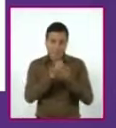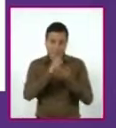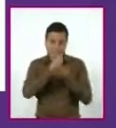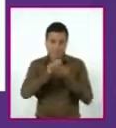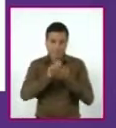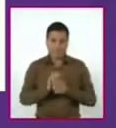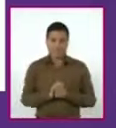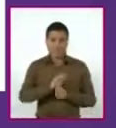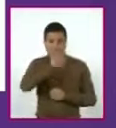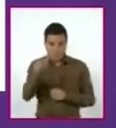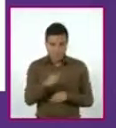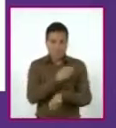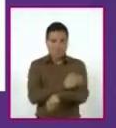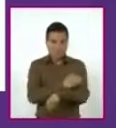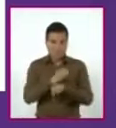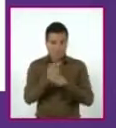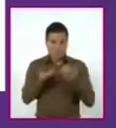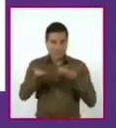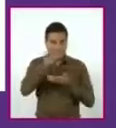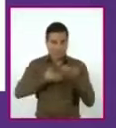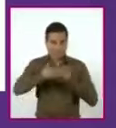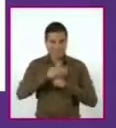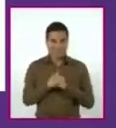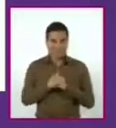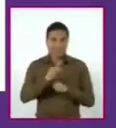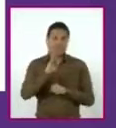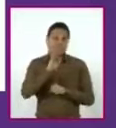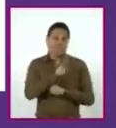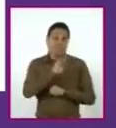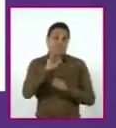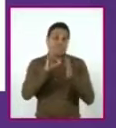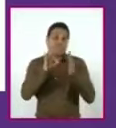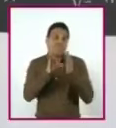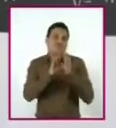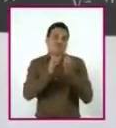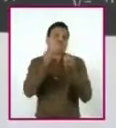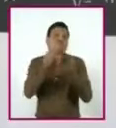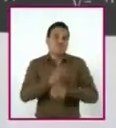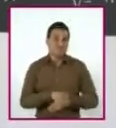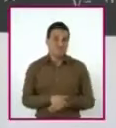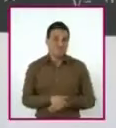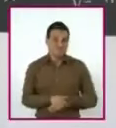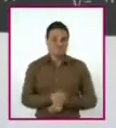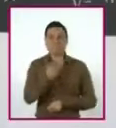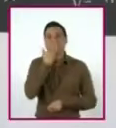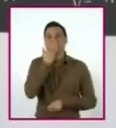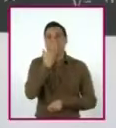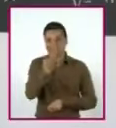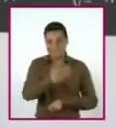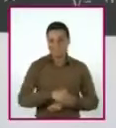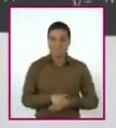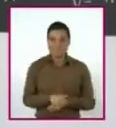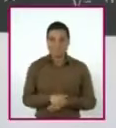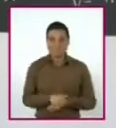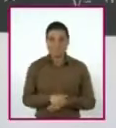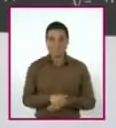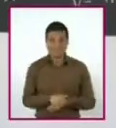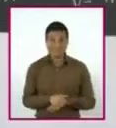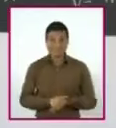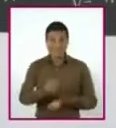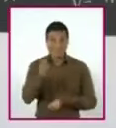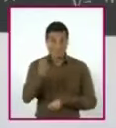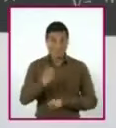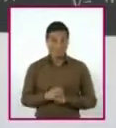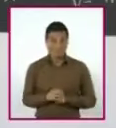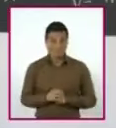compártelos con tus compañeros. Puedes ganarte puntos extras. Muy bien, estimados alumnos, con esto ya